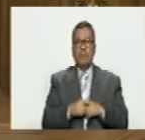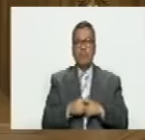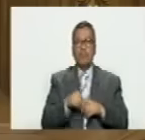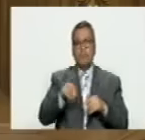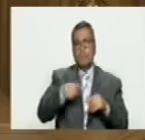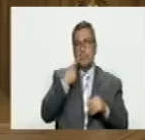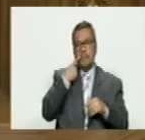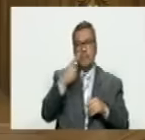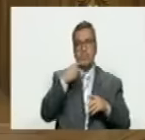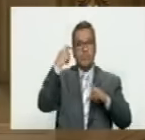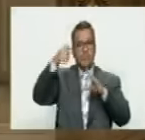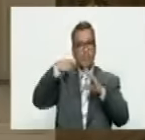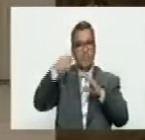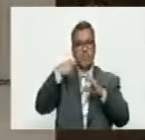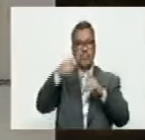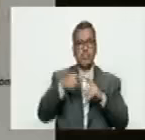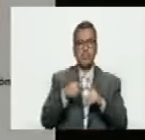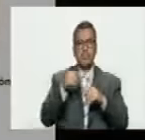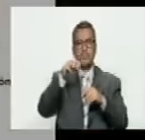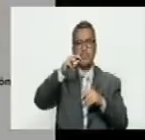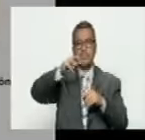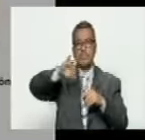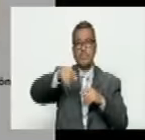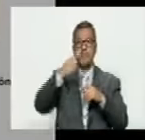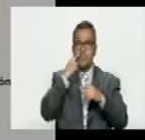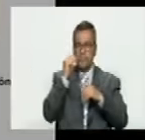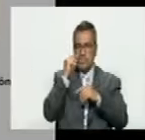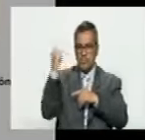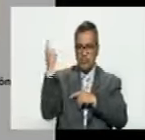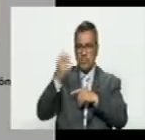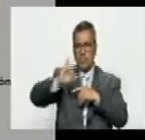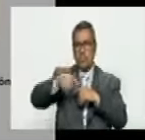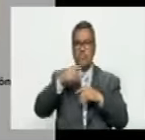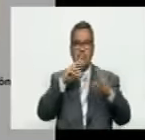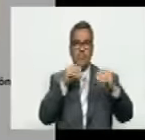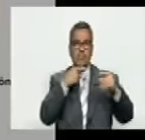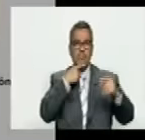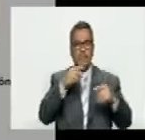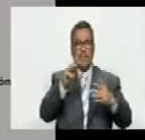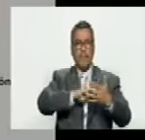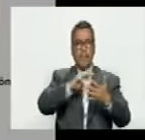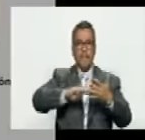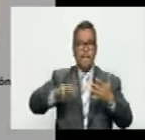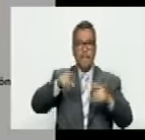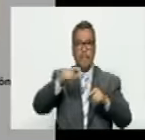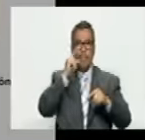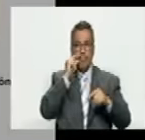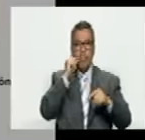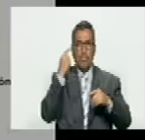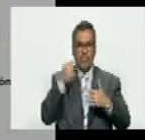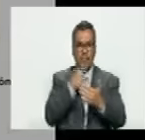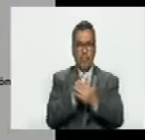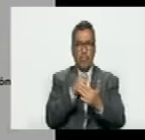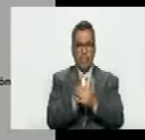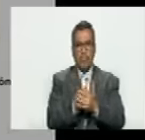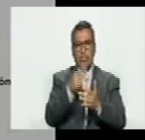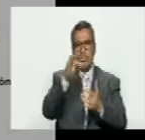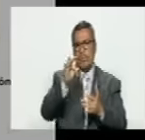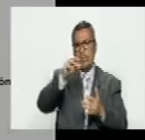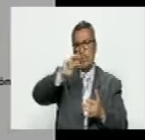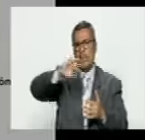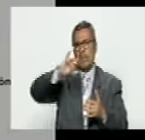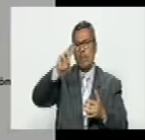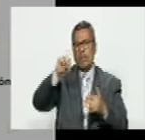si podremos pasar el video o no pero Juan Guaidó el 20 de julio dio una entrevista en Miami con ese señor que está pagado por la Freedom House